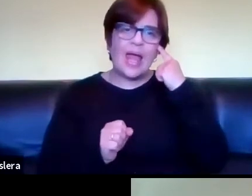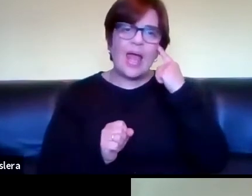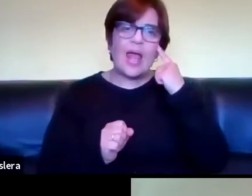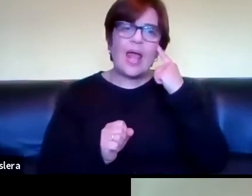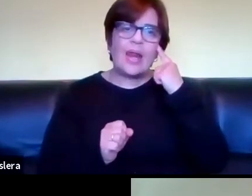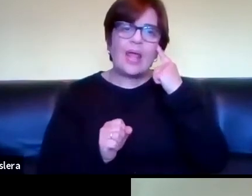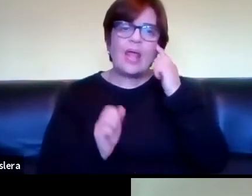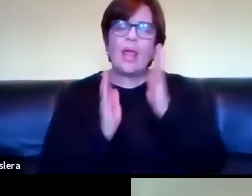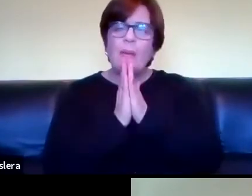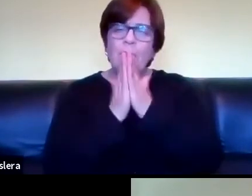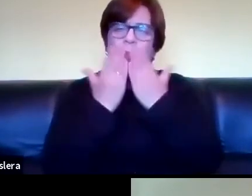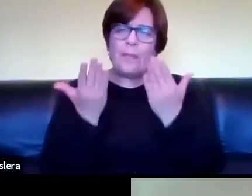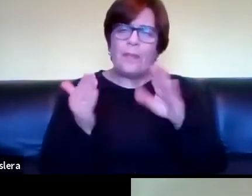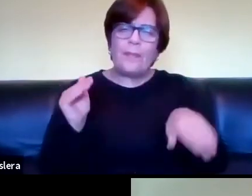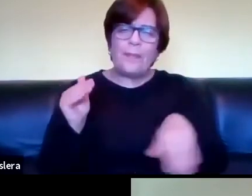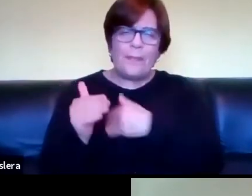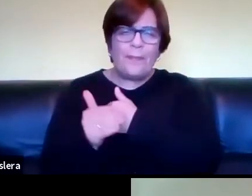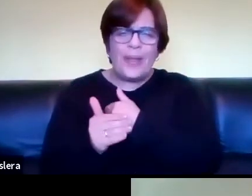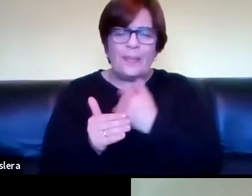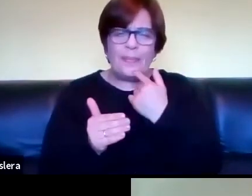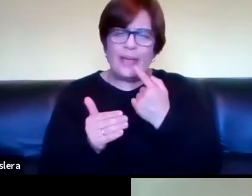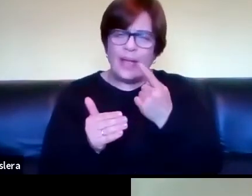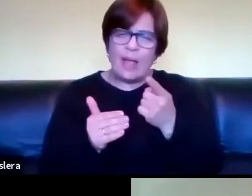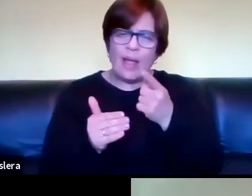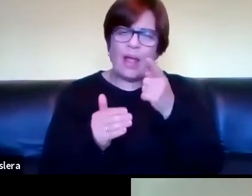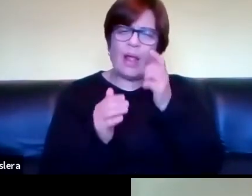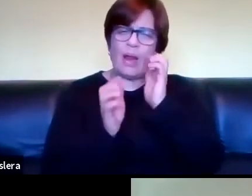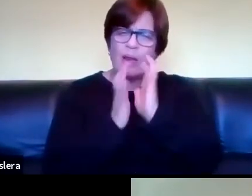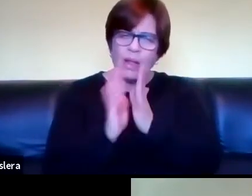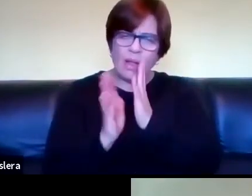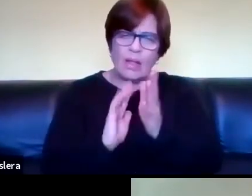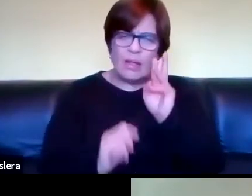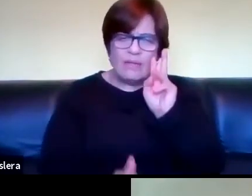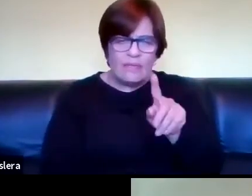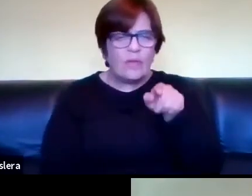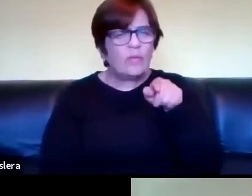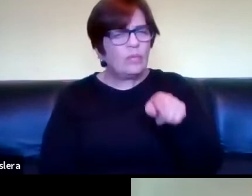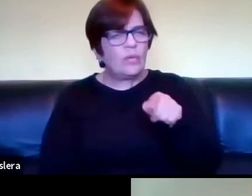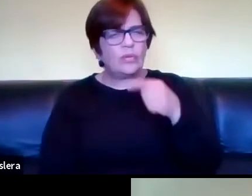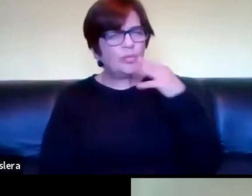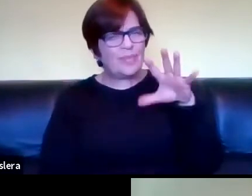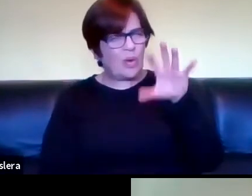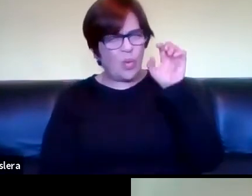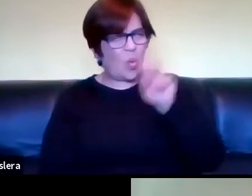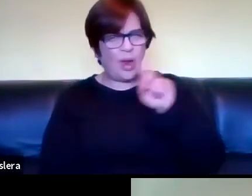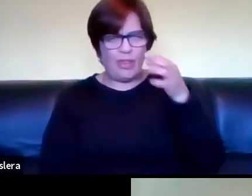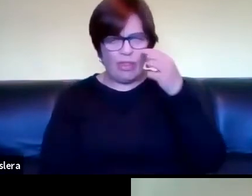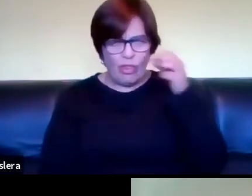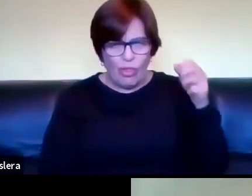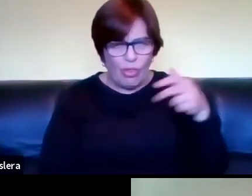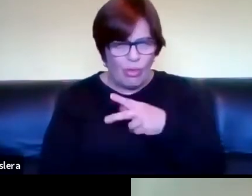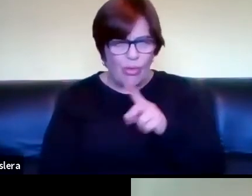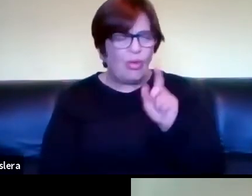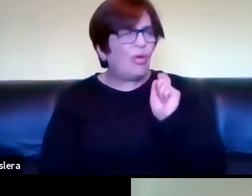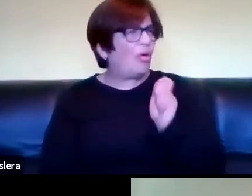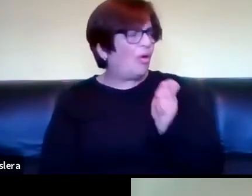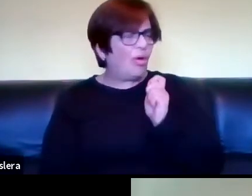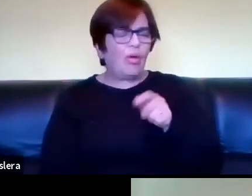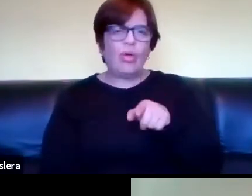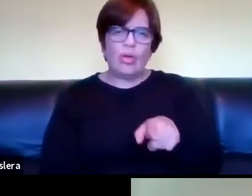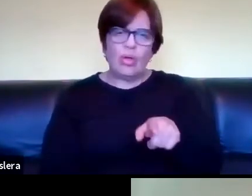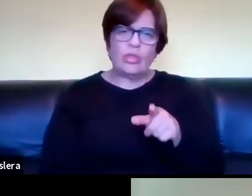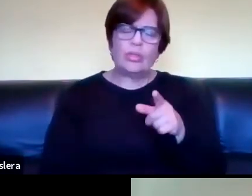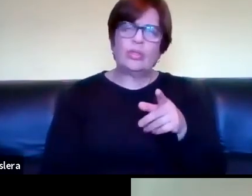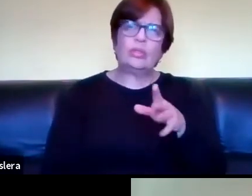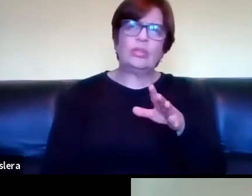¿no? que vos habías visto justamente que eran no sé si eran los testigos de Jehová que habían hecho una